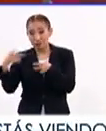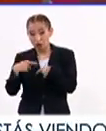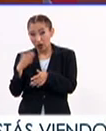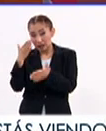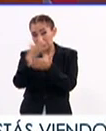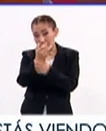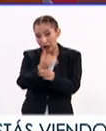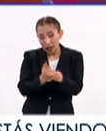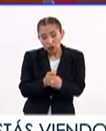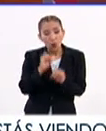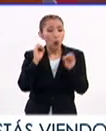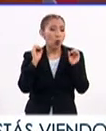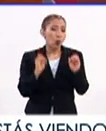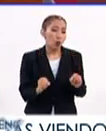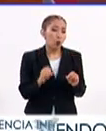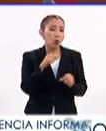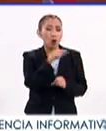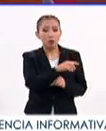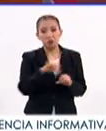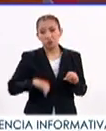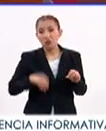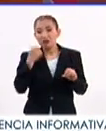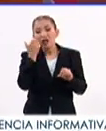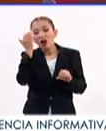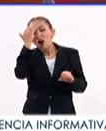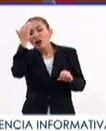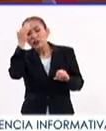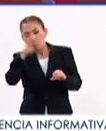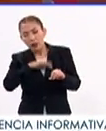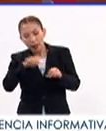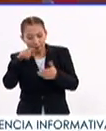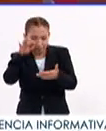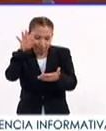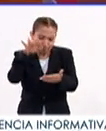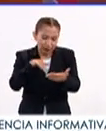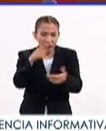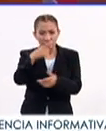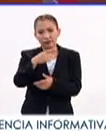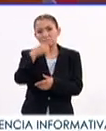investigadores, todos los interesados puedan acceder